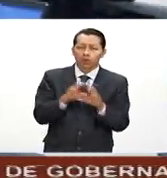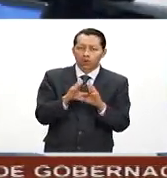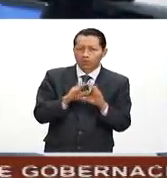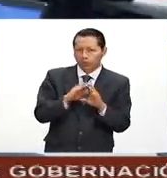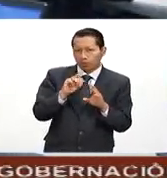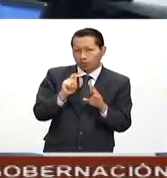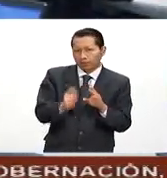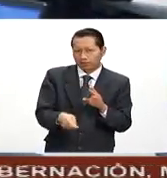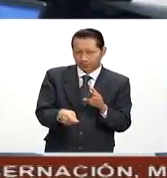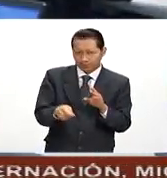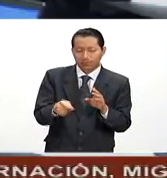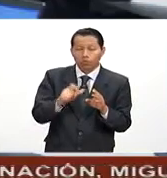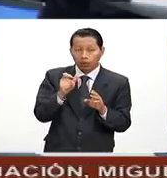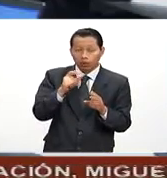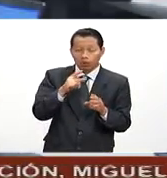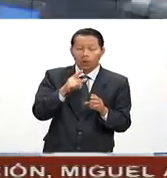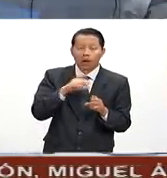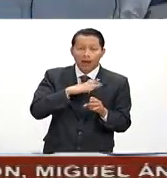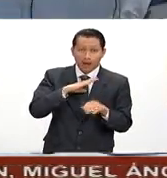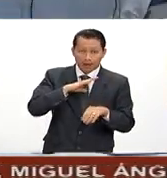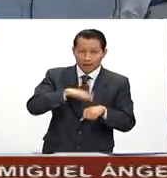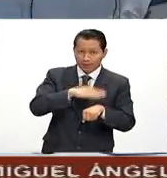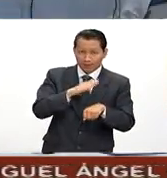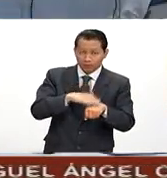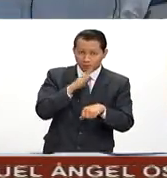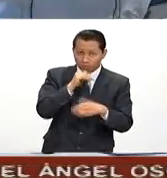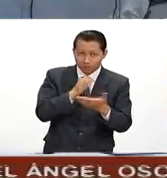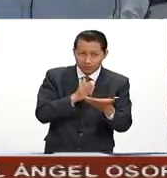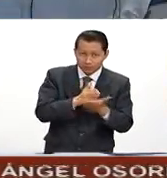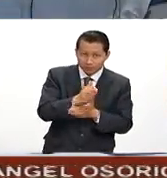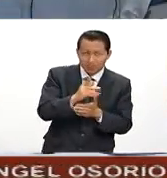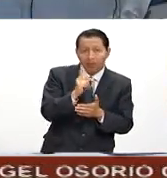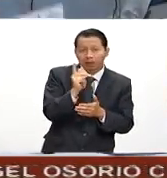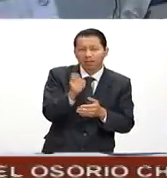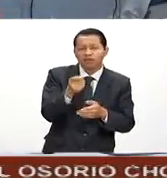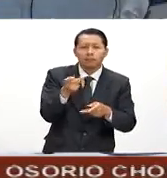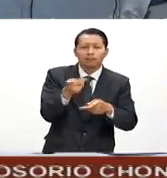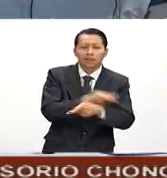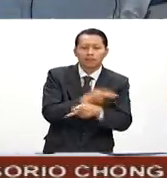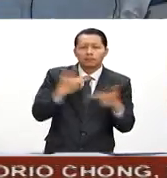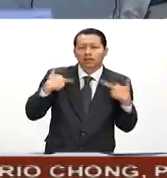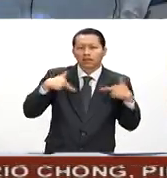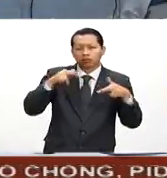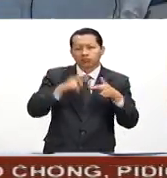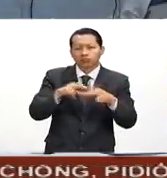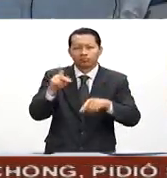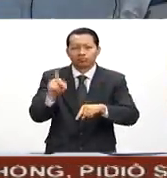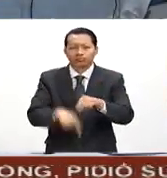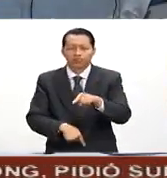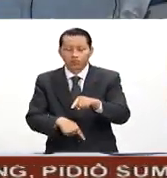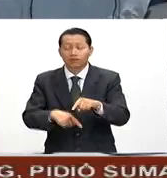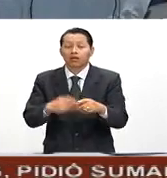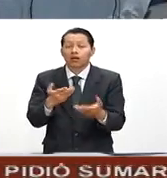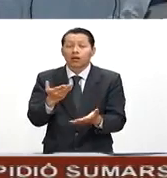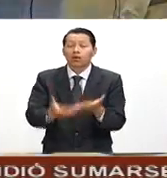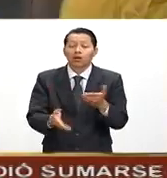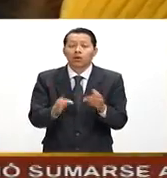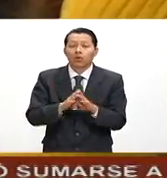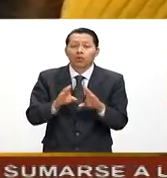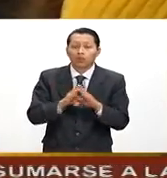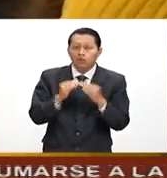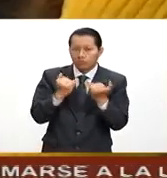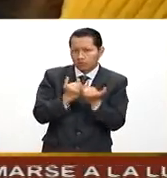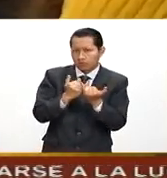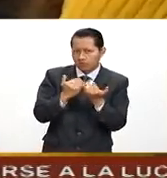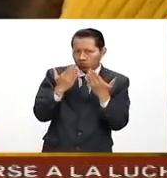separación del servicio docente. Por esta razón, se negó el amparo toda vez que al no tratarse de